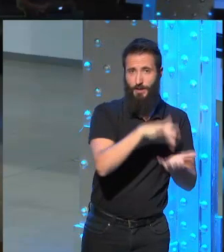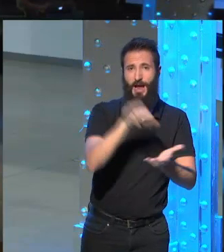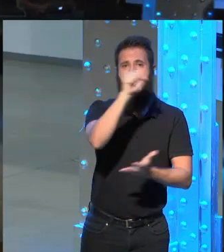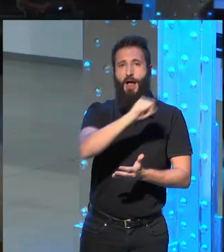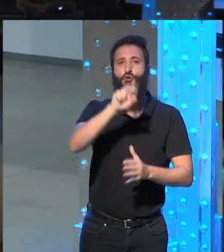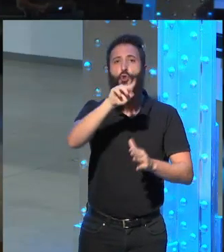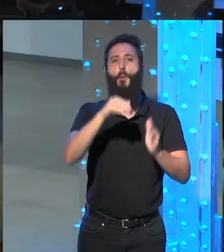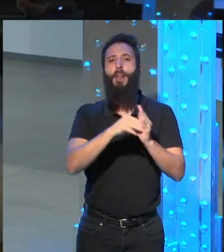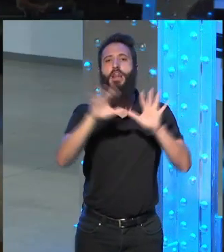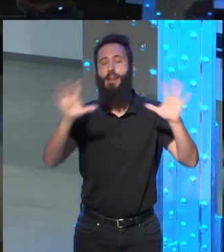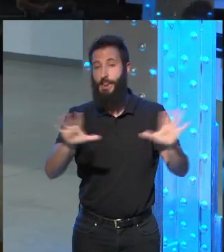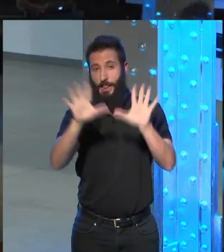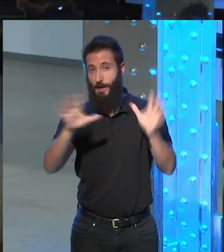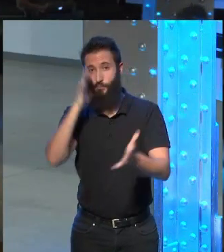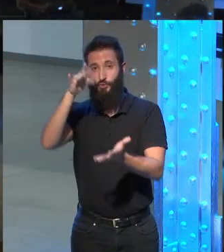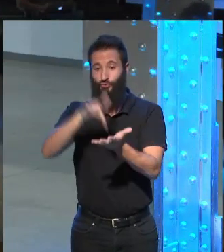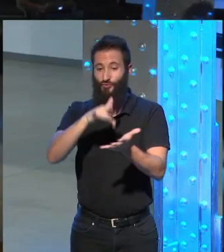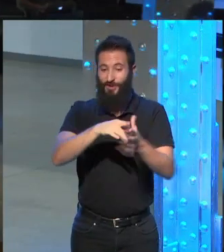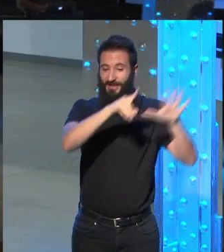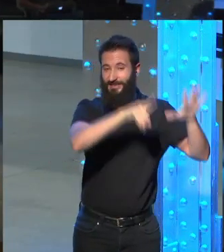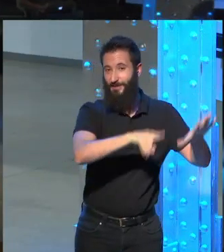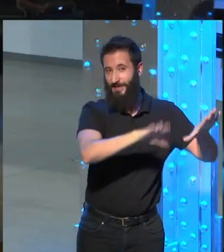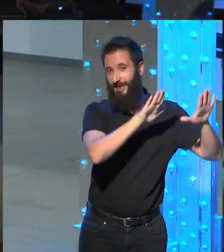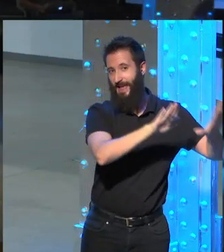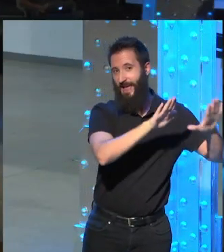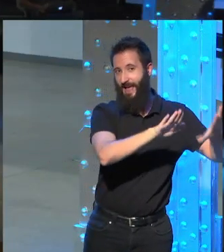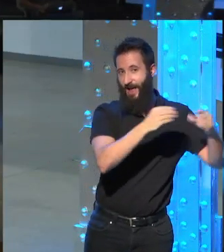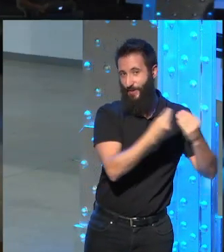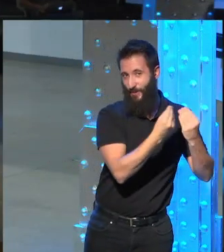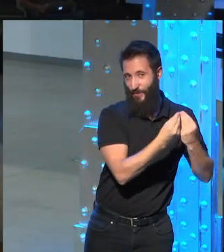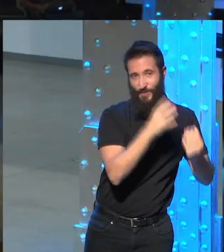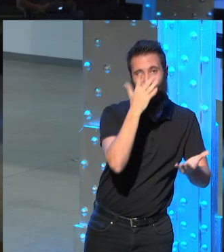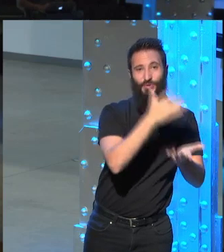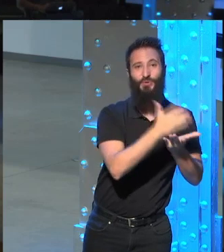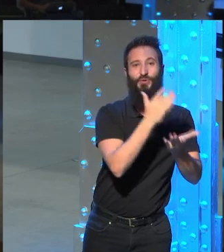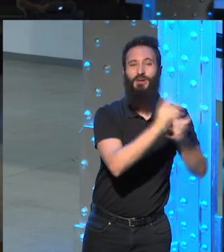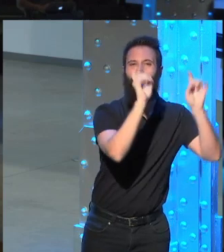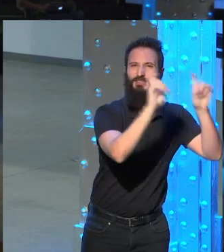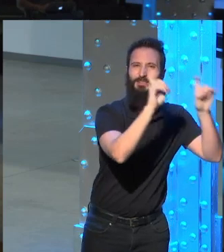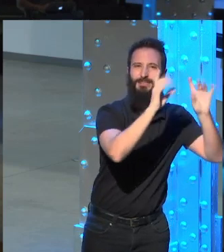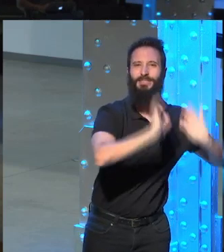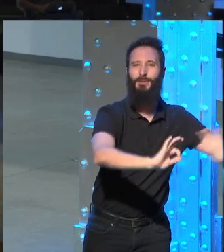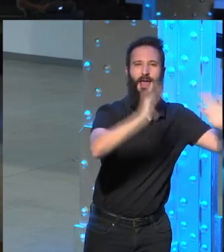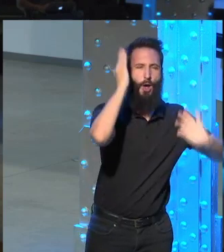año 2010 cuando pasaste un semestre con nosotros también impartiendo un curso sobre Borges